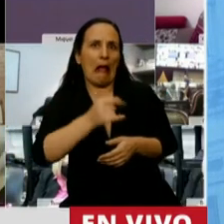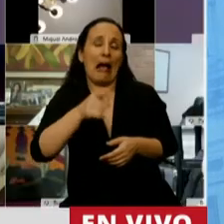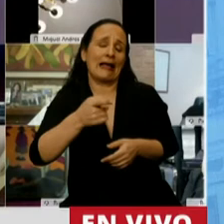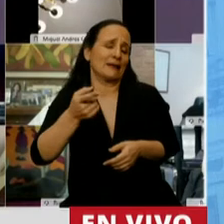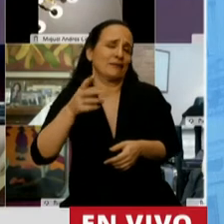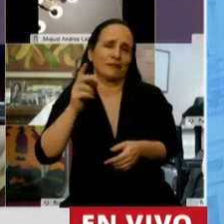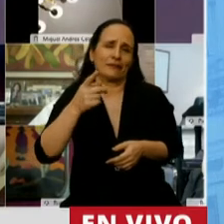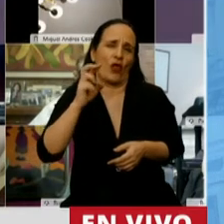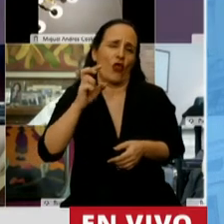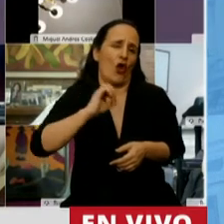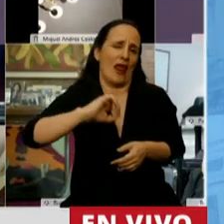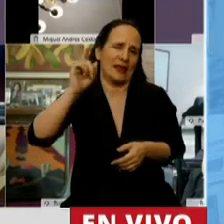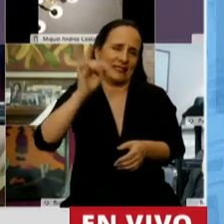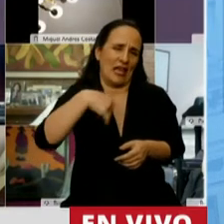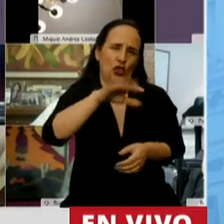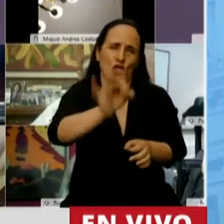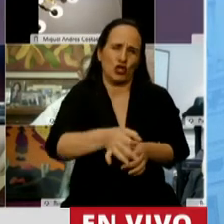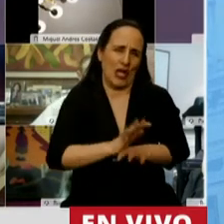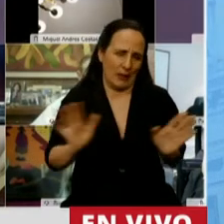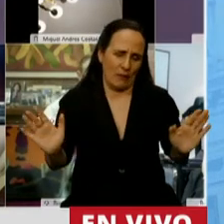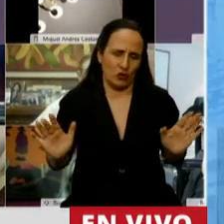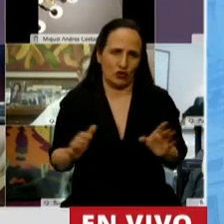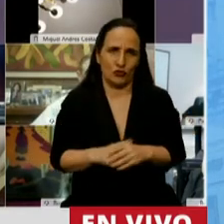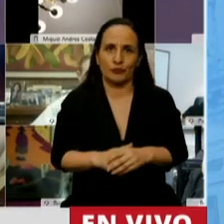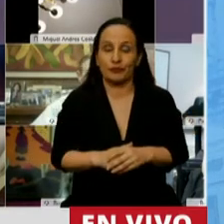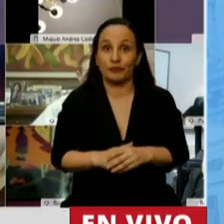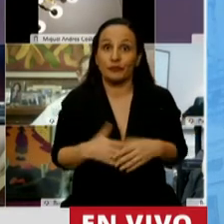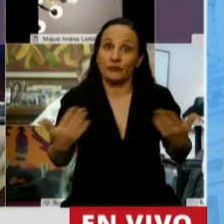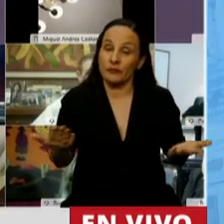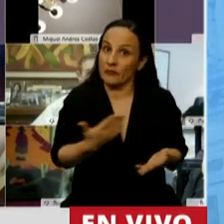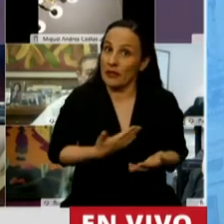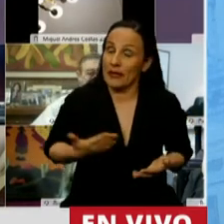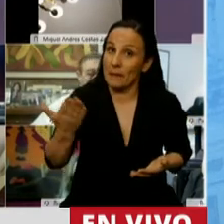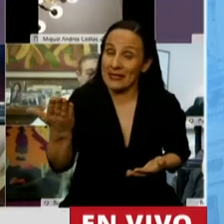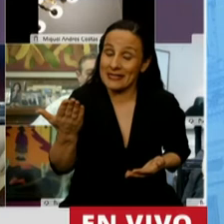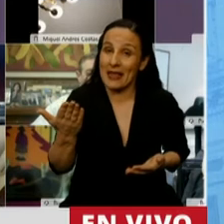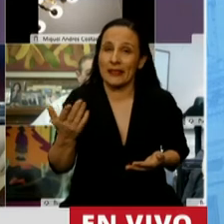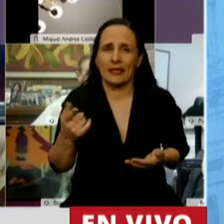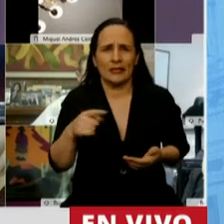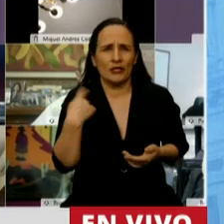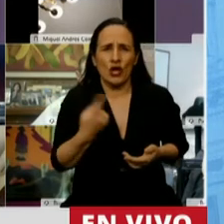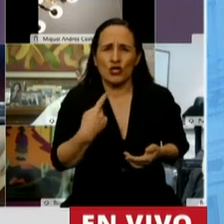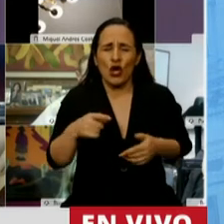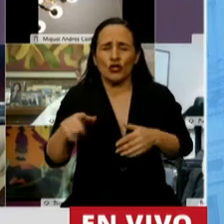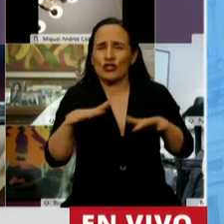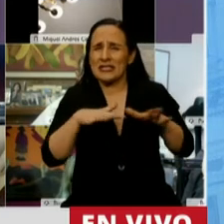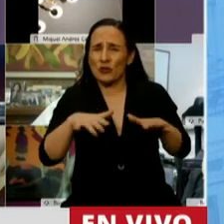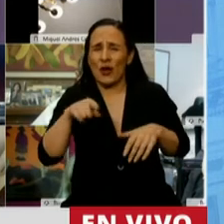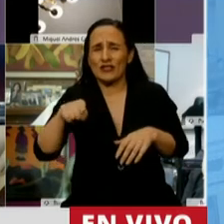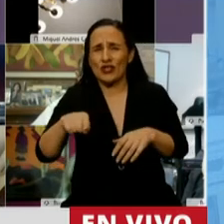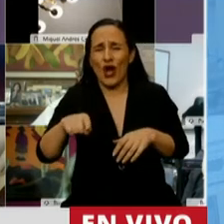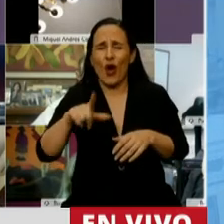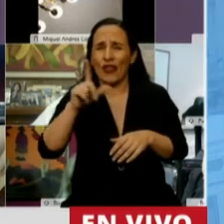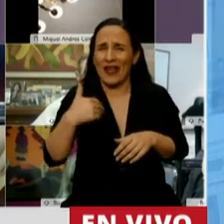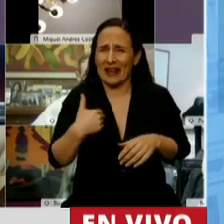dólar, ya sabemos todo lo que pasó con el dólar. Es decir, señor presidente, tuvimos... El riesgo país tuvo un pico de 2